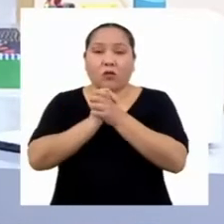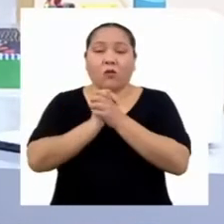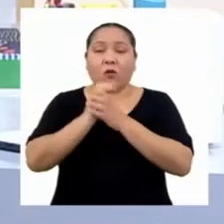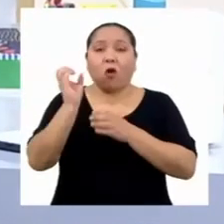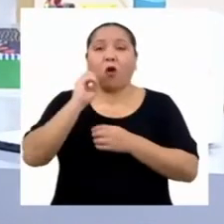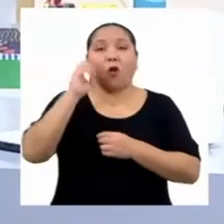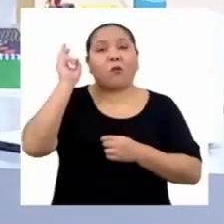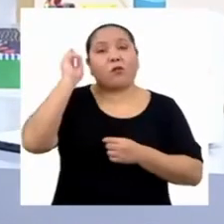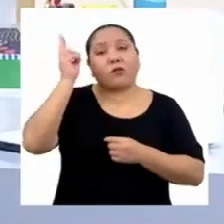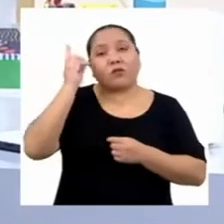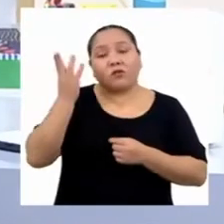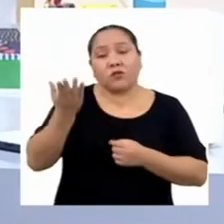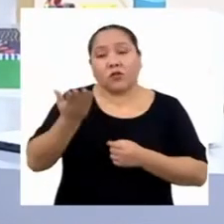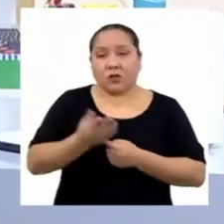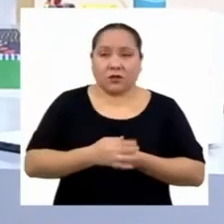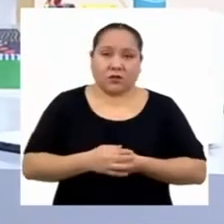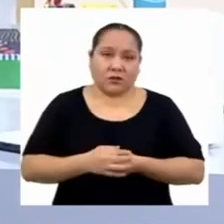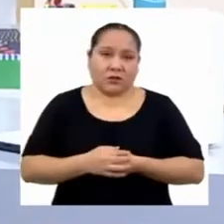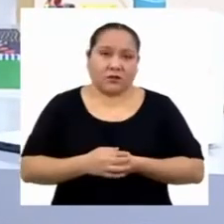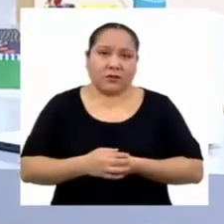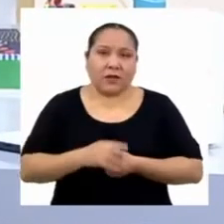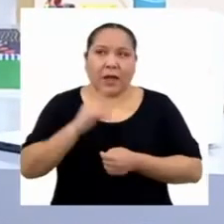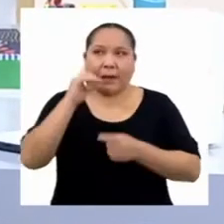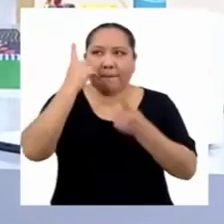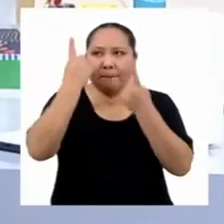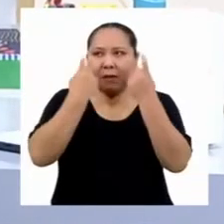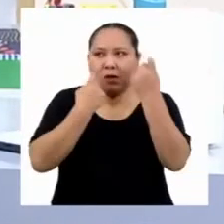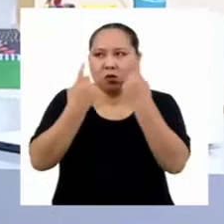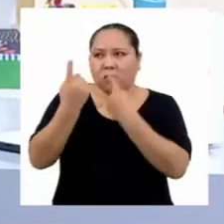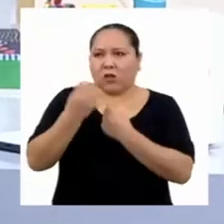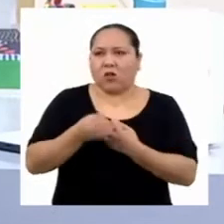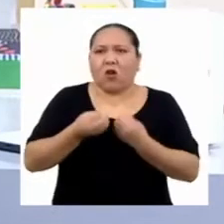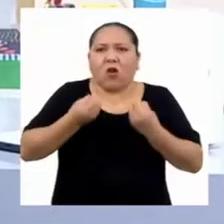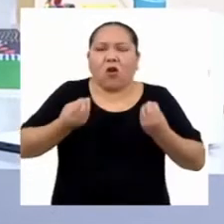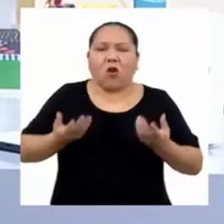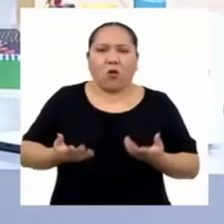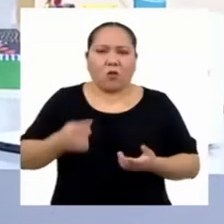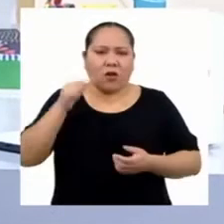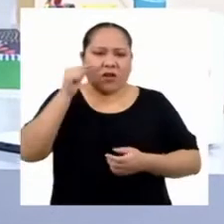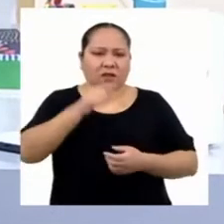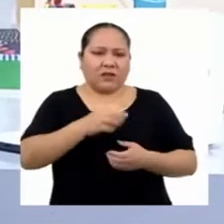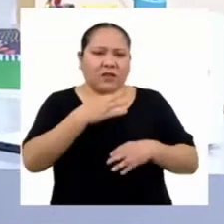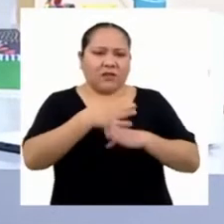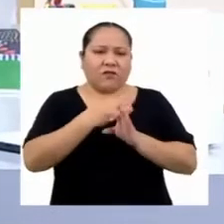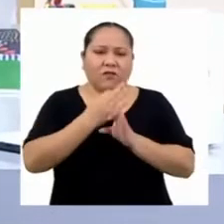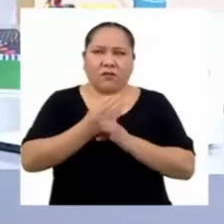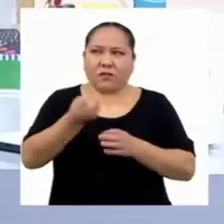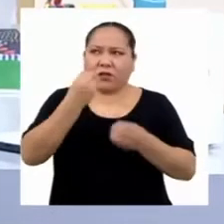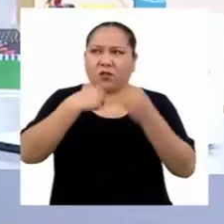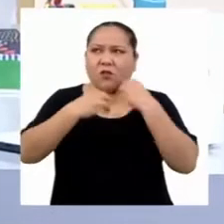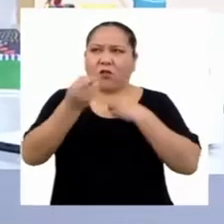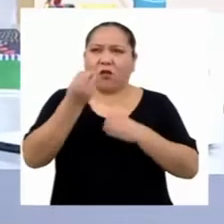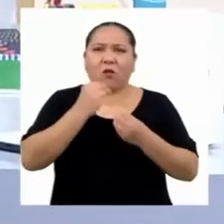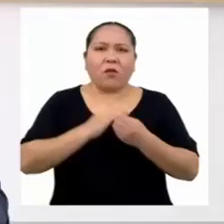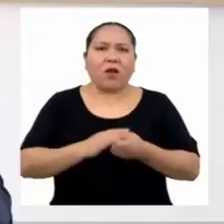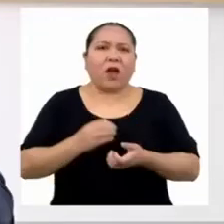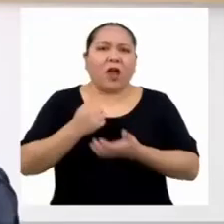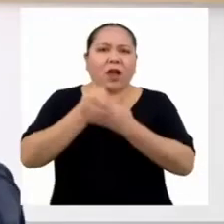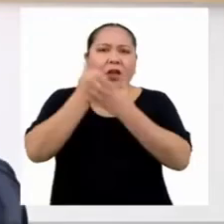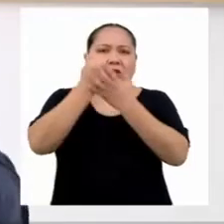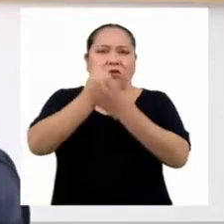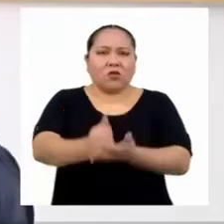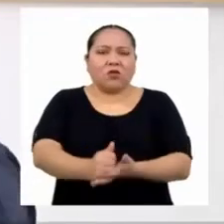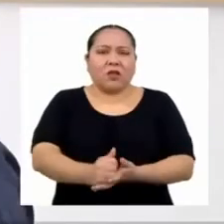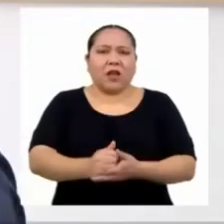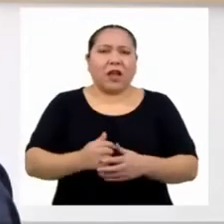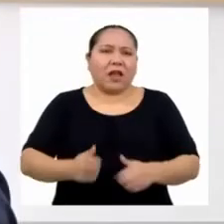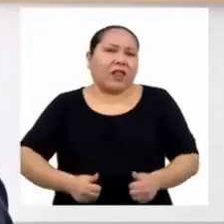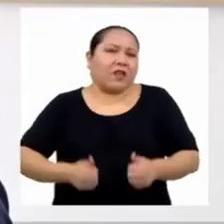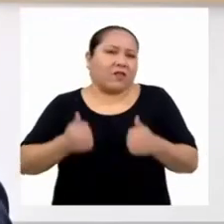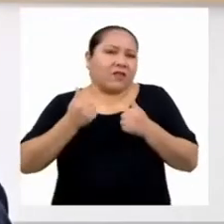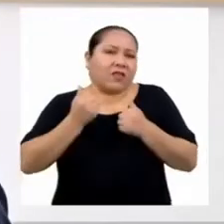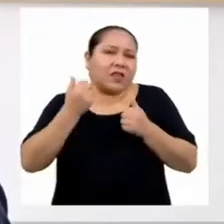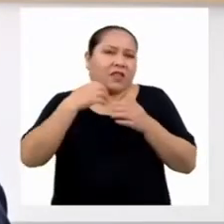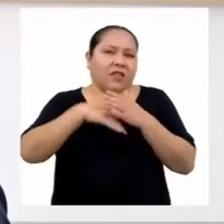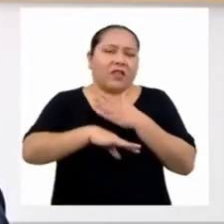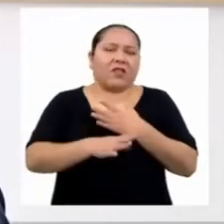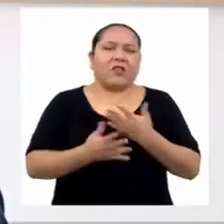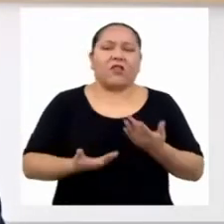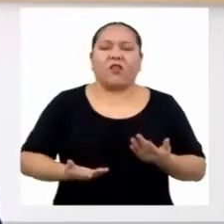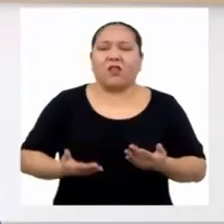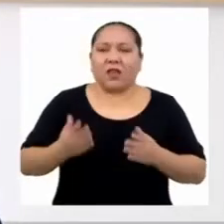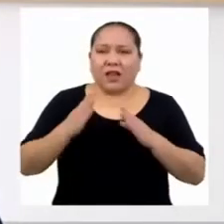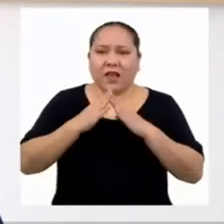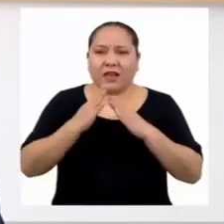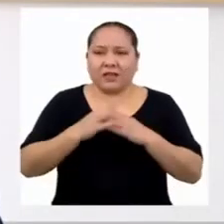profesoras y profesores, y preguntarnos cómo estos hábitos fortalecen la convivencia en el hogar. Vamos paso a paso, Yanira.